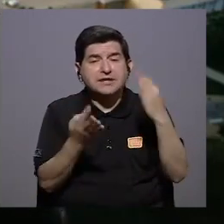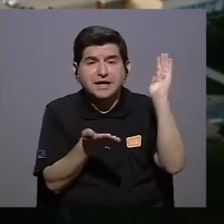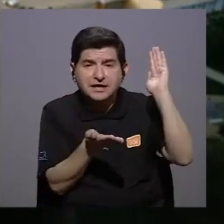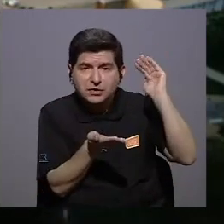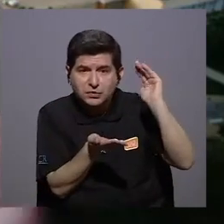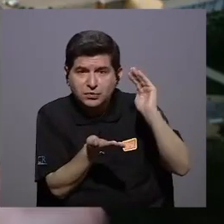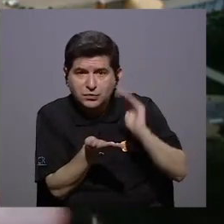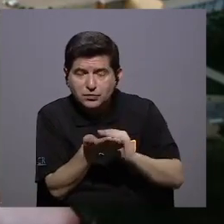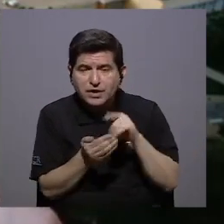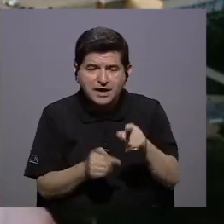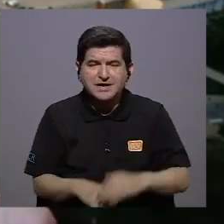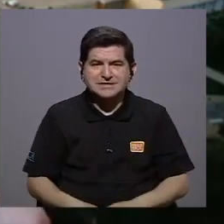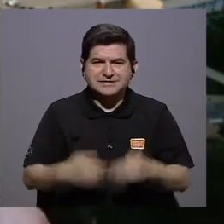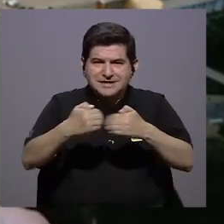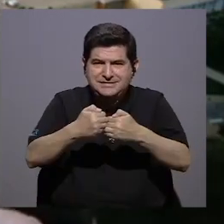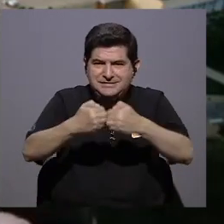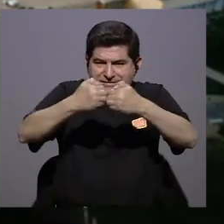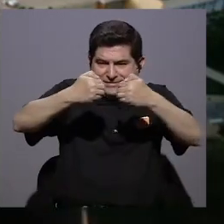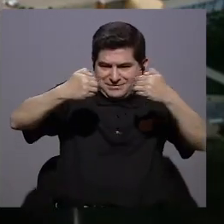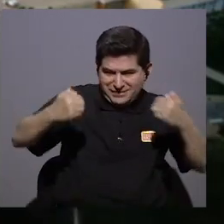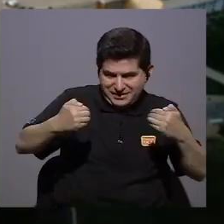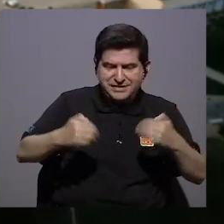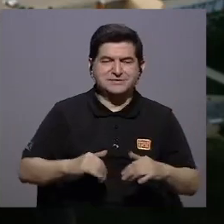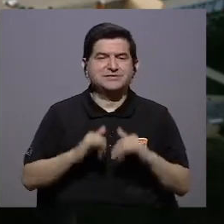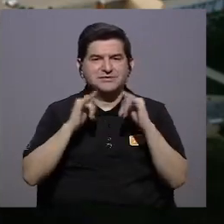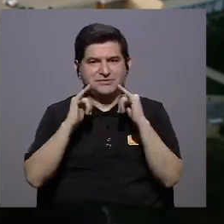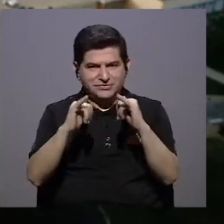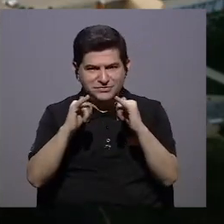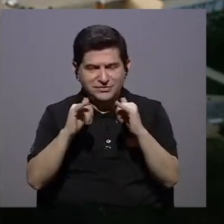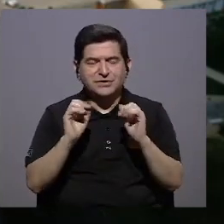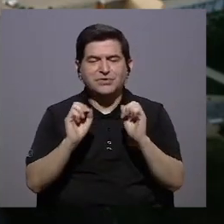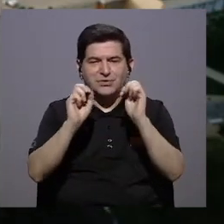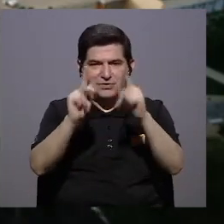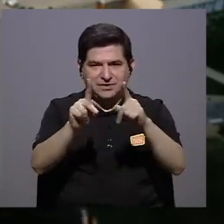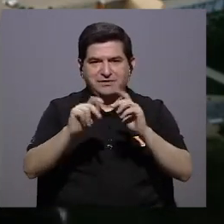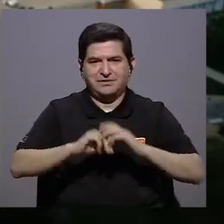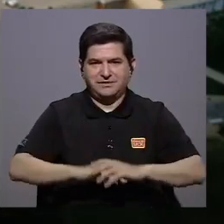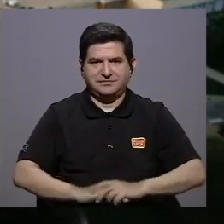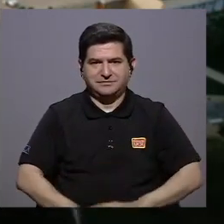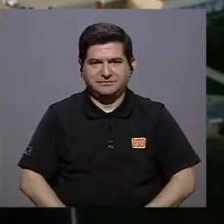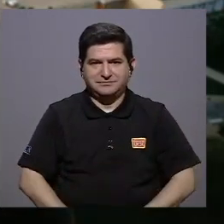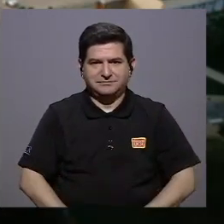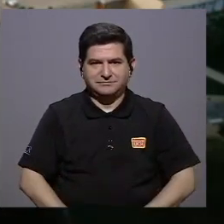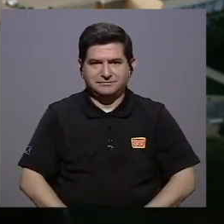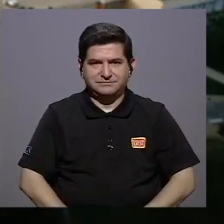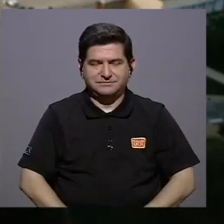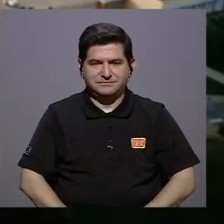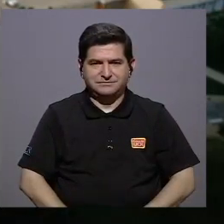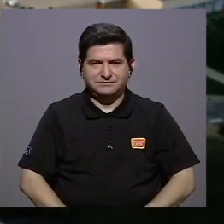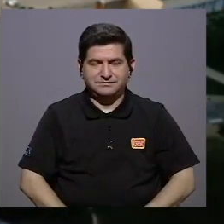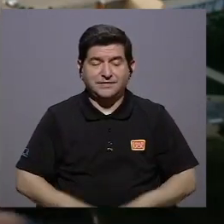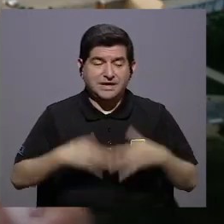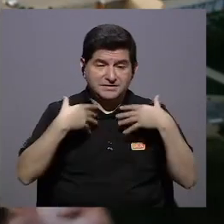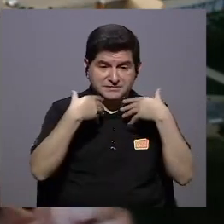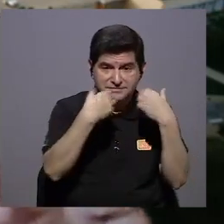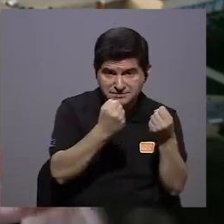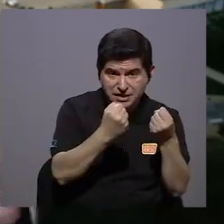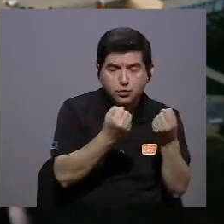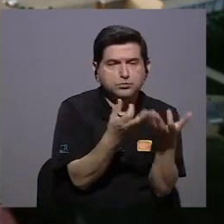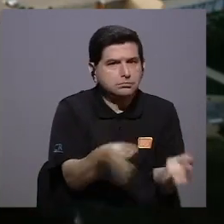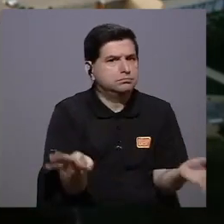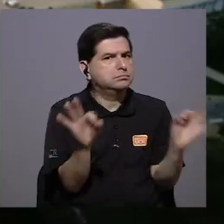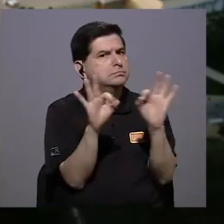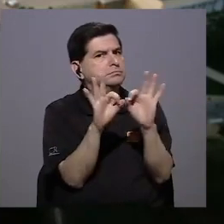reducir ese gap en la desigualdad de oportunidades la salud